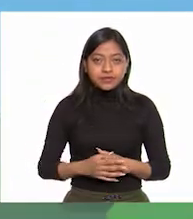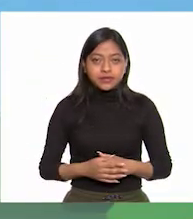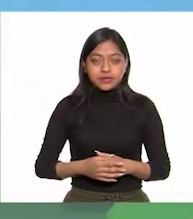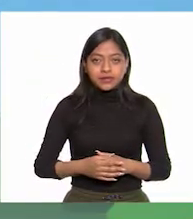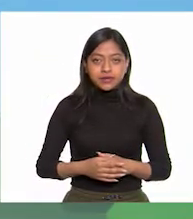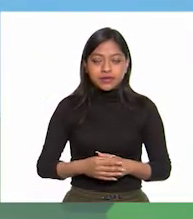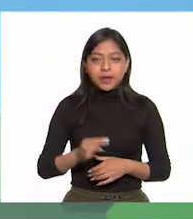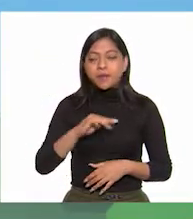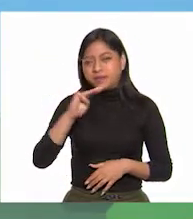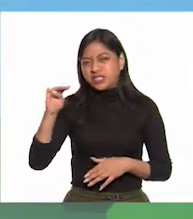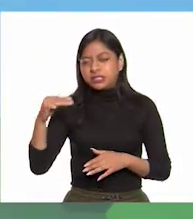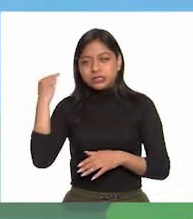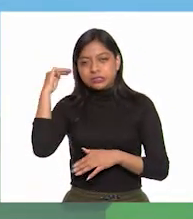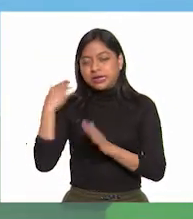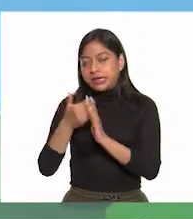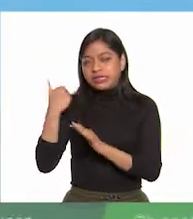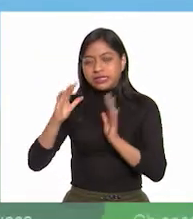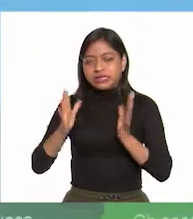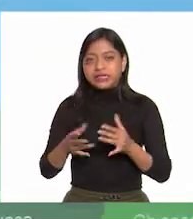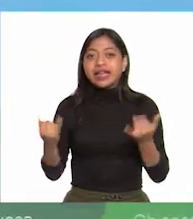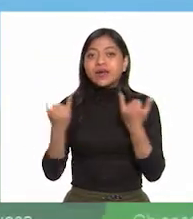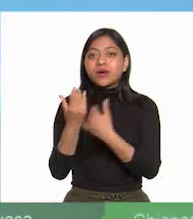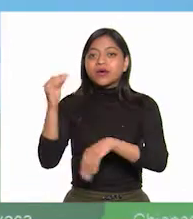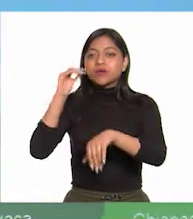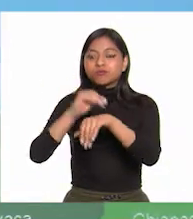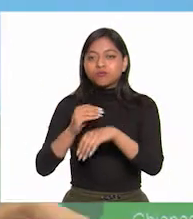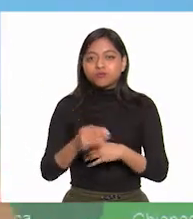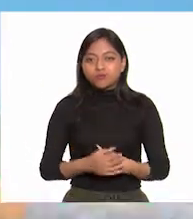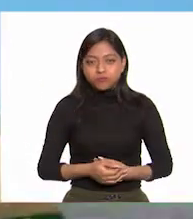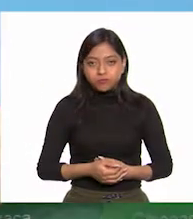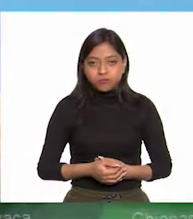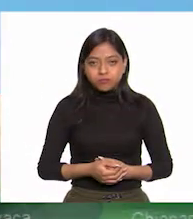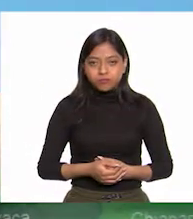Michoacán también ya lo teníamos y sumamos Guerrero